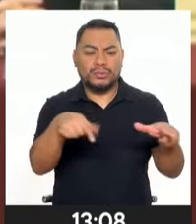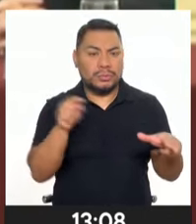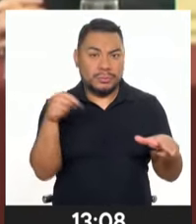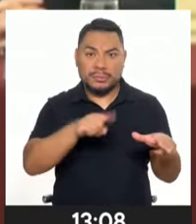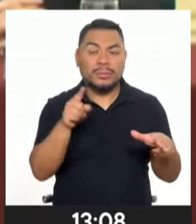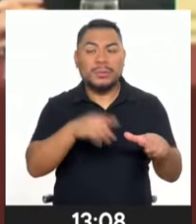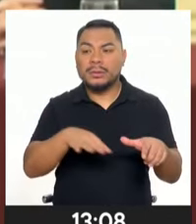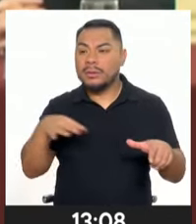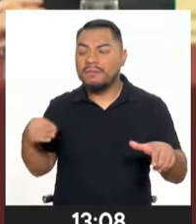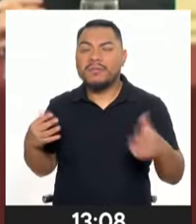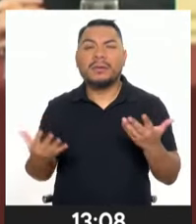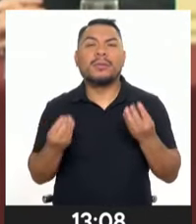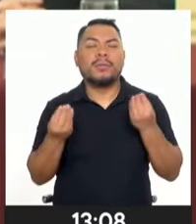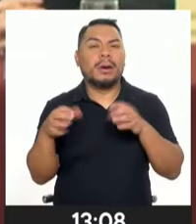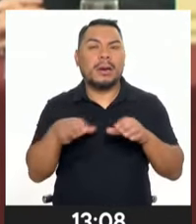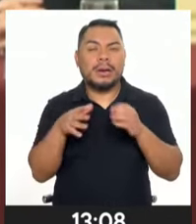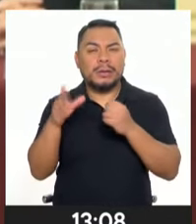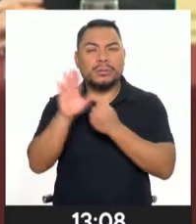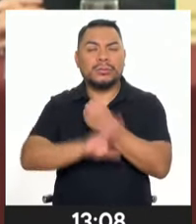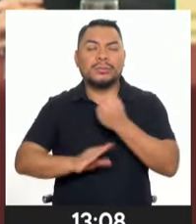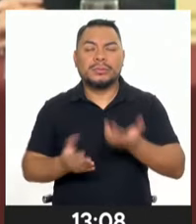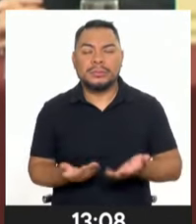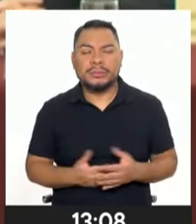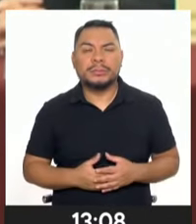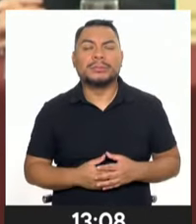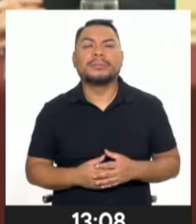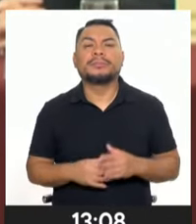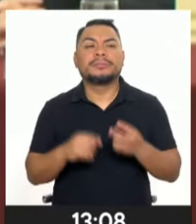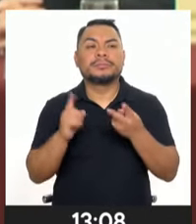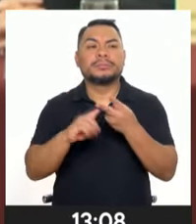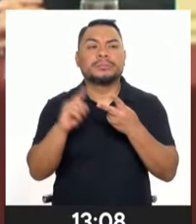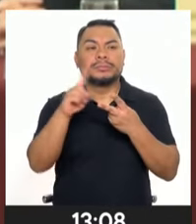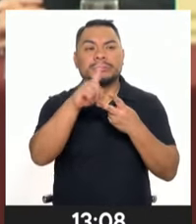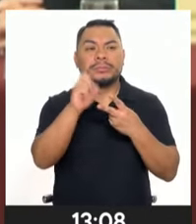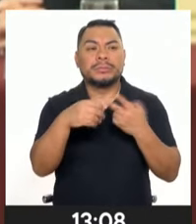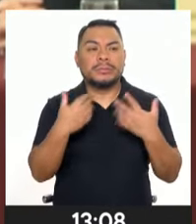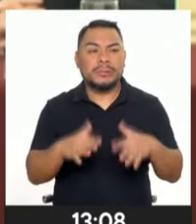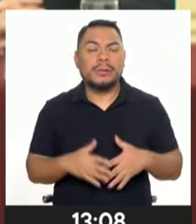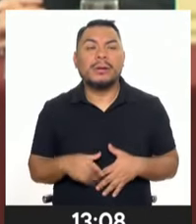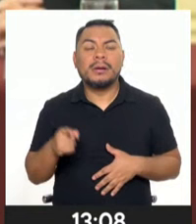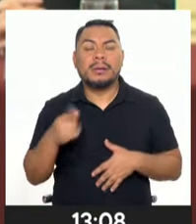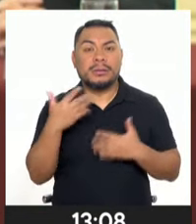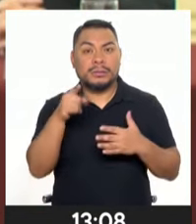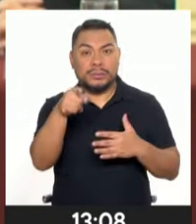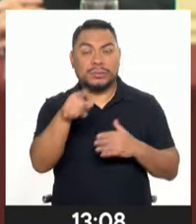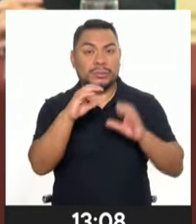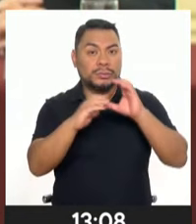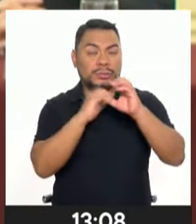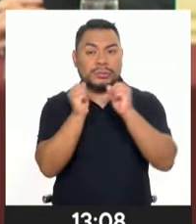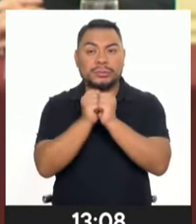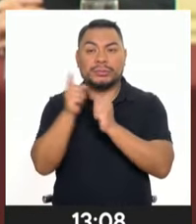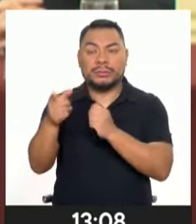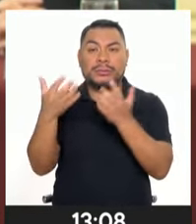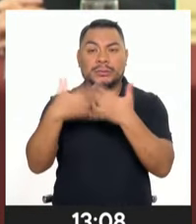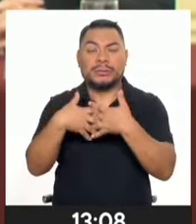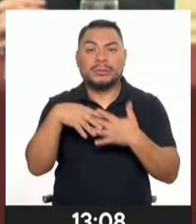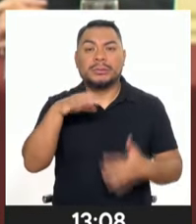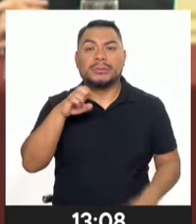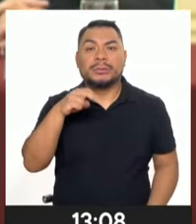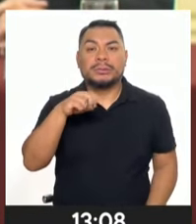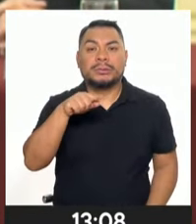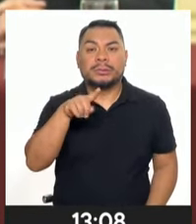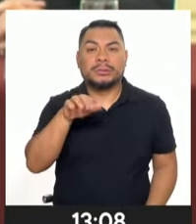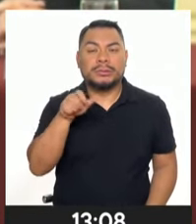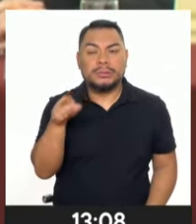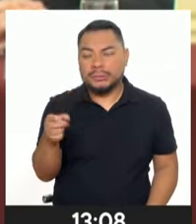poder de una u otra manera también manifestarse? Como segunda consulta, ¿se habría tenido alguna comunicación con la empresa Emsa, dado que, como sabemos,